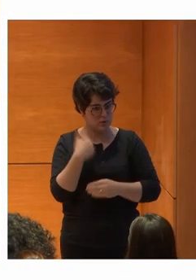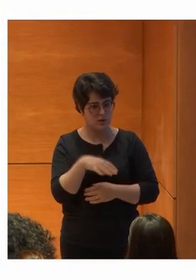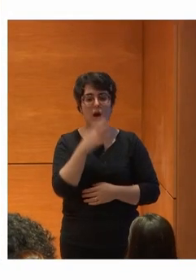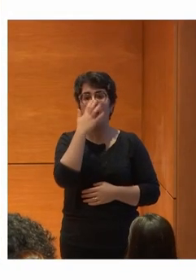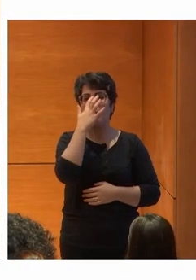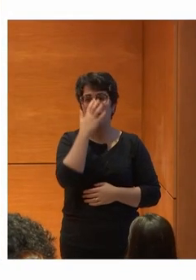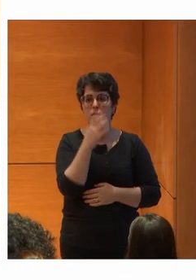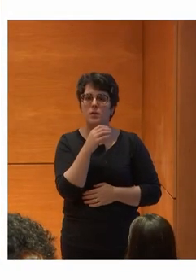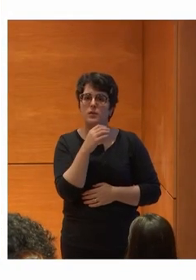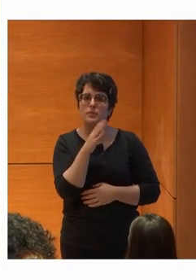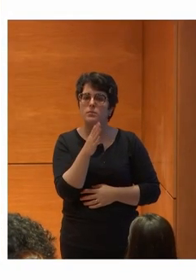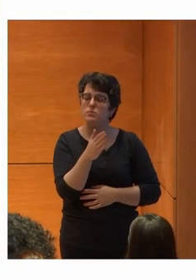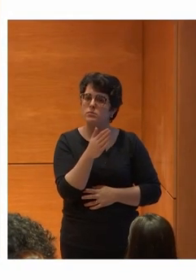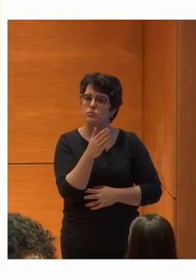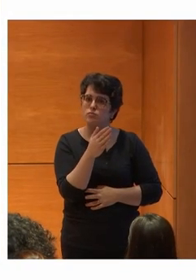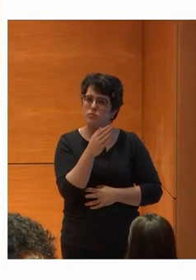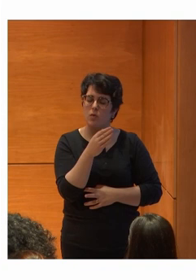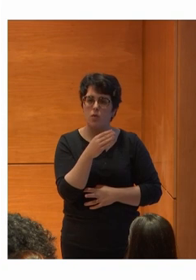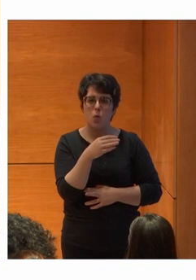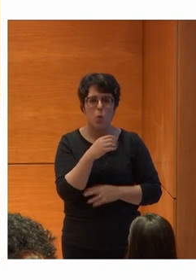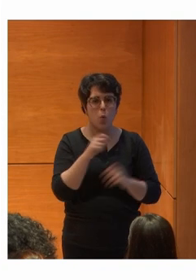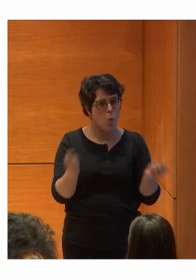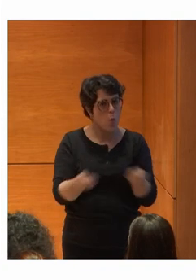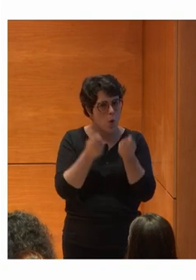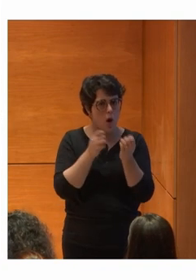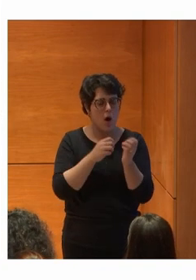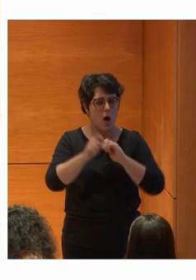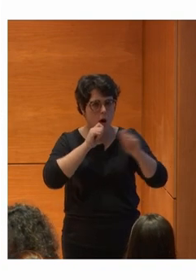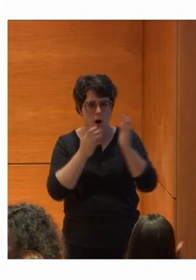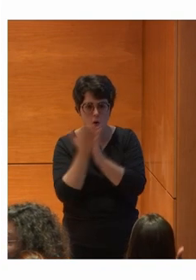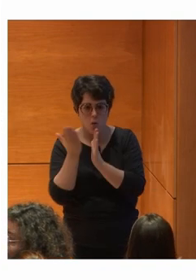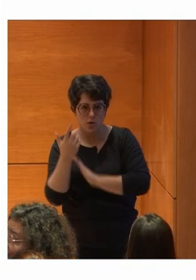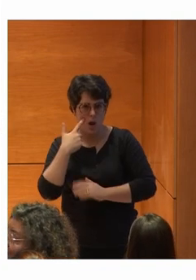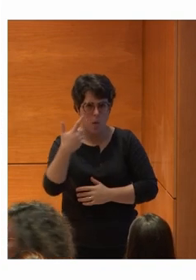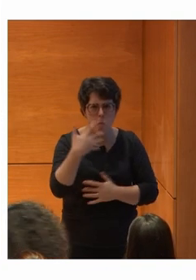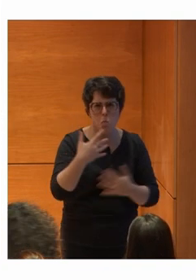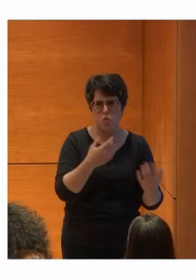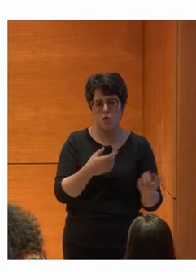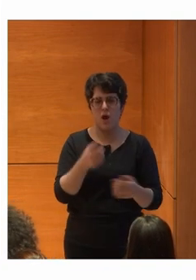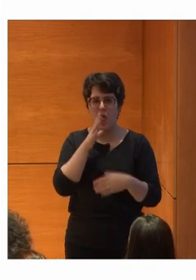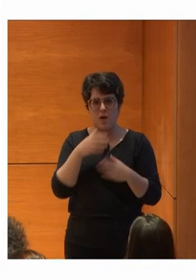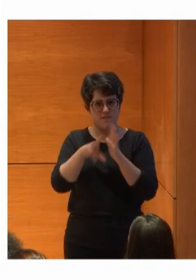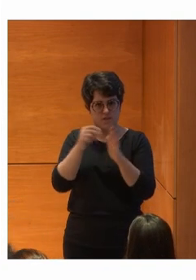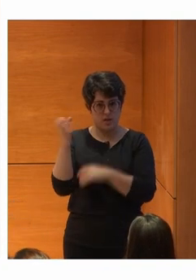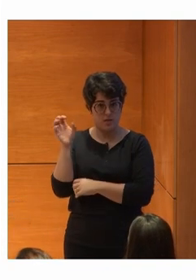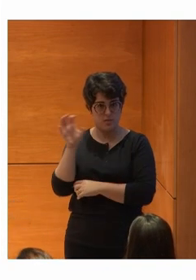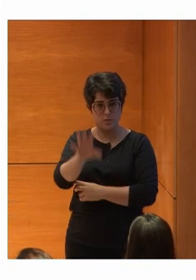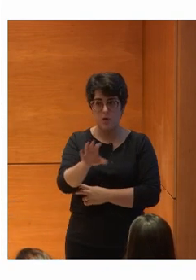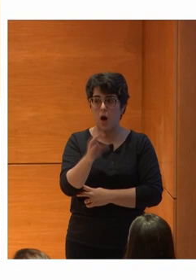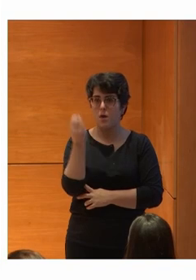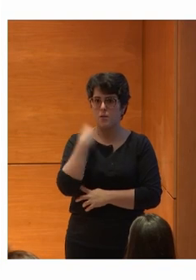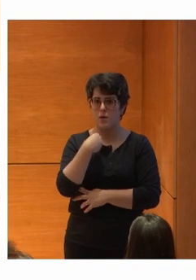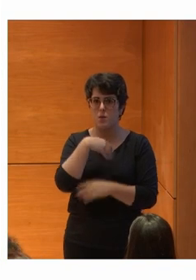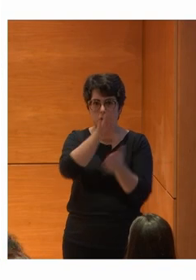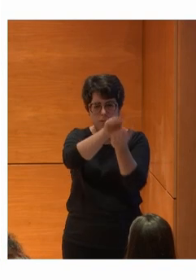Ha tenido Mucha repercusión Mediática Y bueno Os dejo Con un vídeo Que vamos a ver De cómo lo han